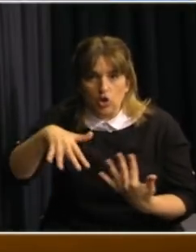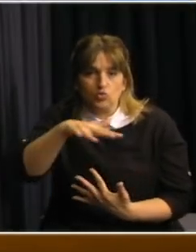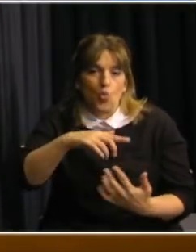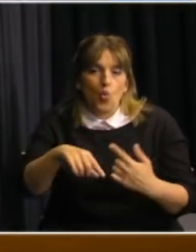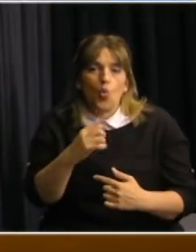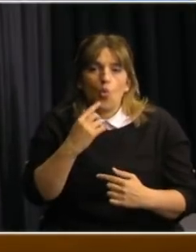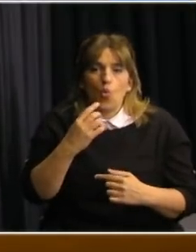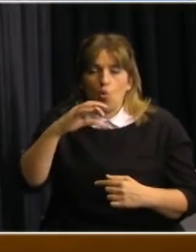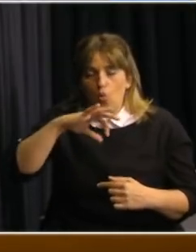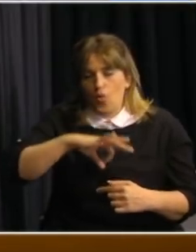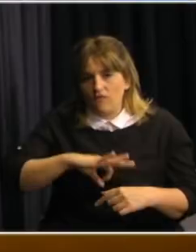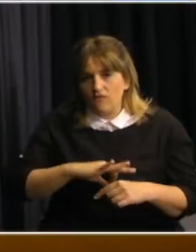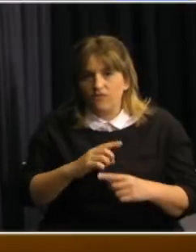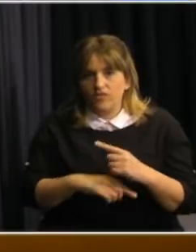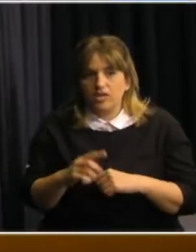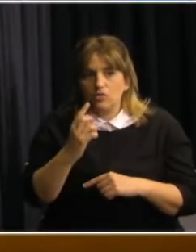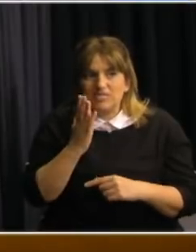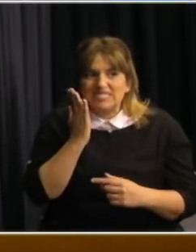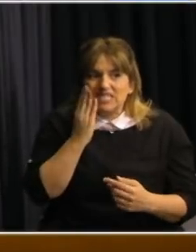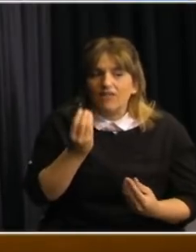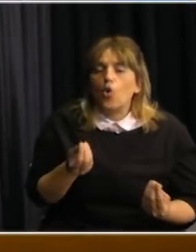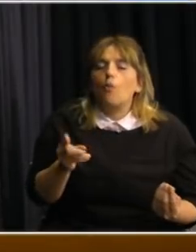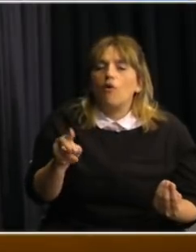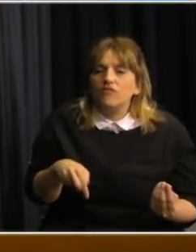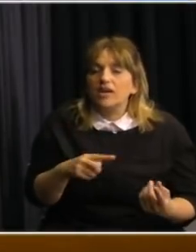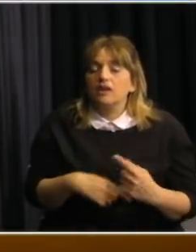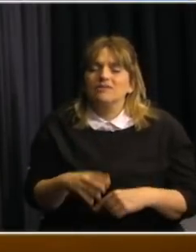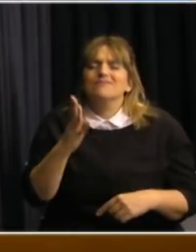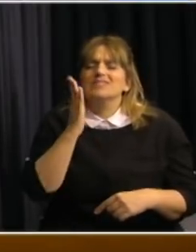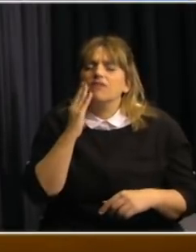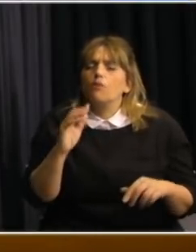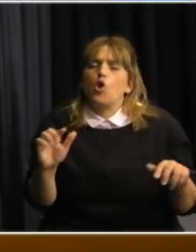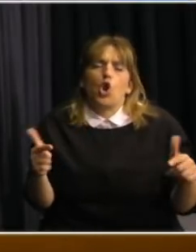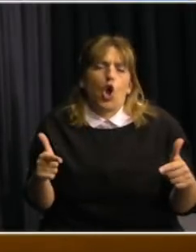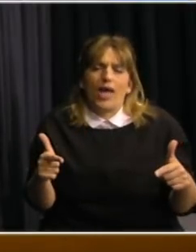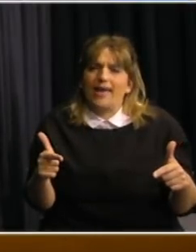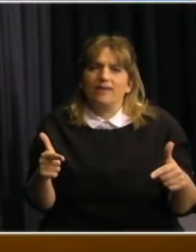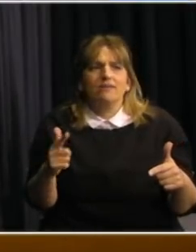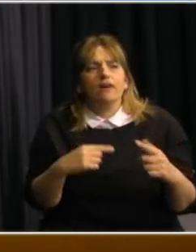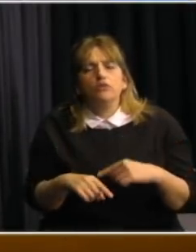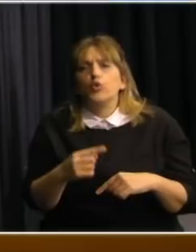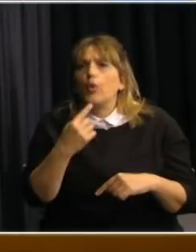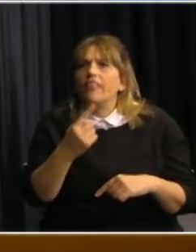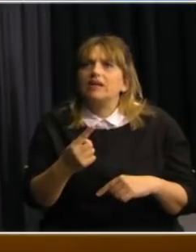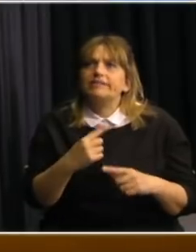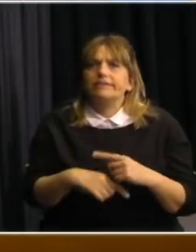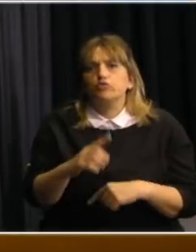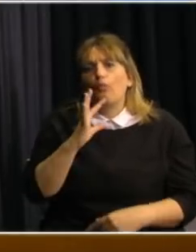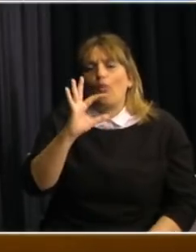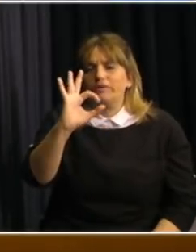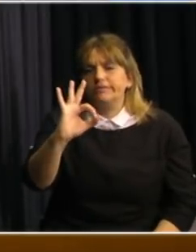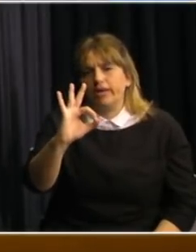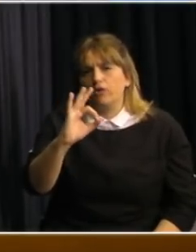rastreable. Y siempre supimos que no era posible la supresión, es decir, llegar a valores de cero,